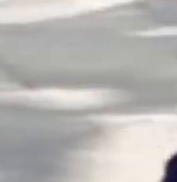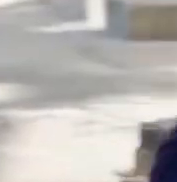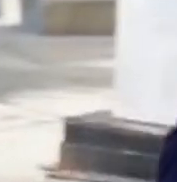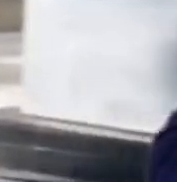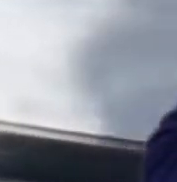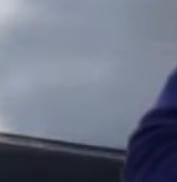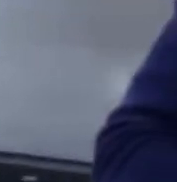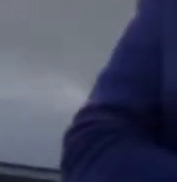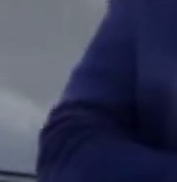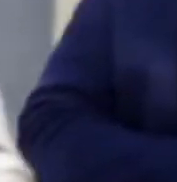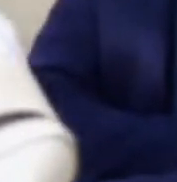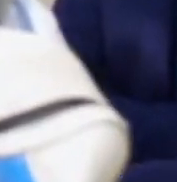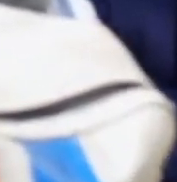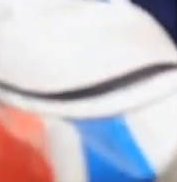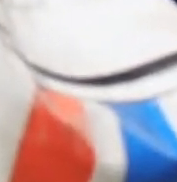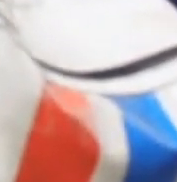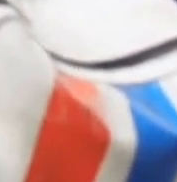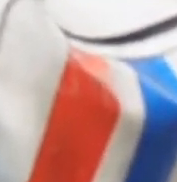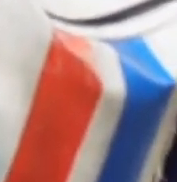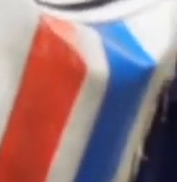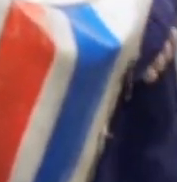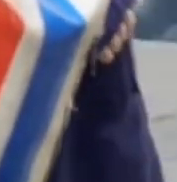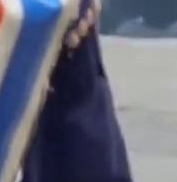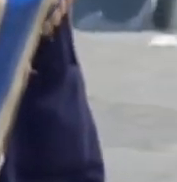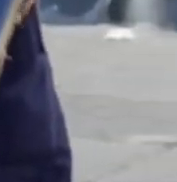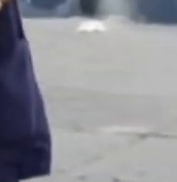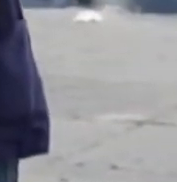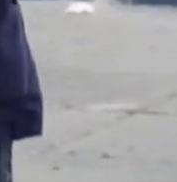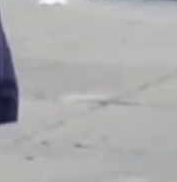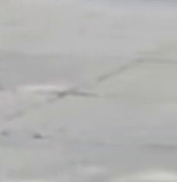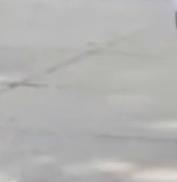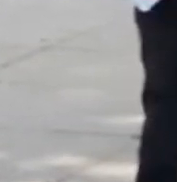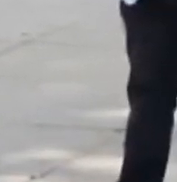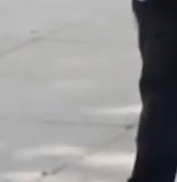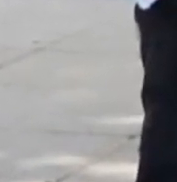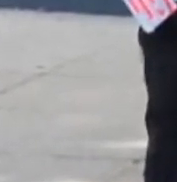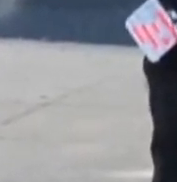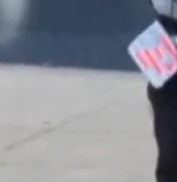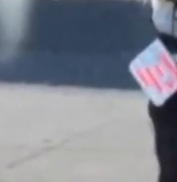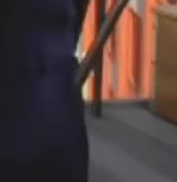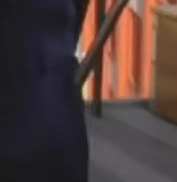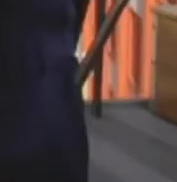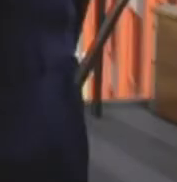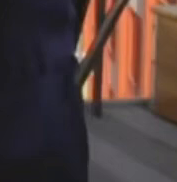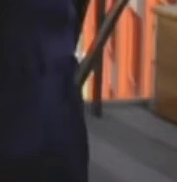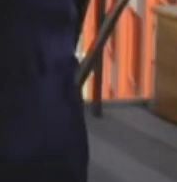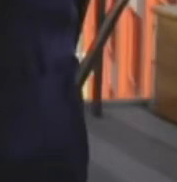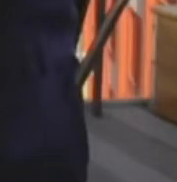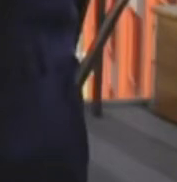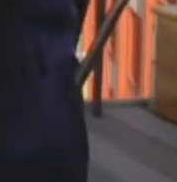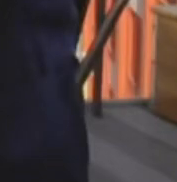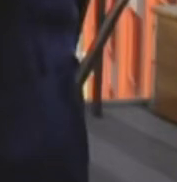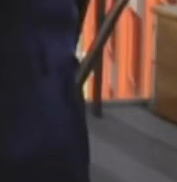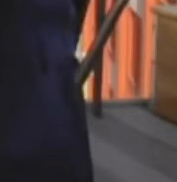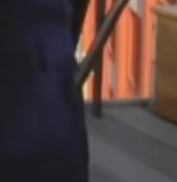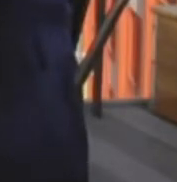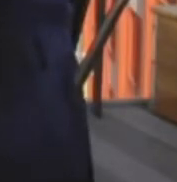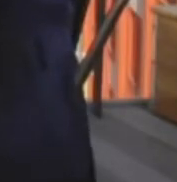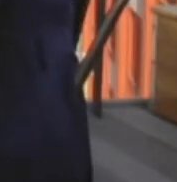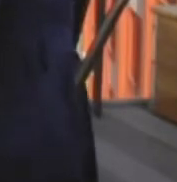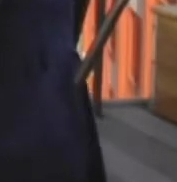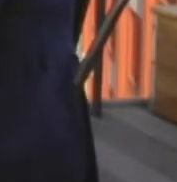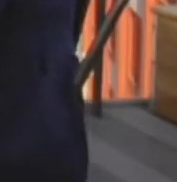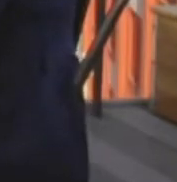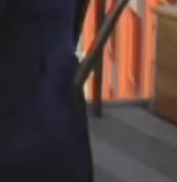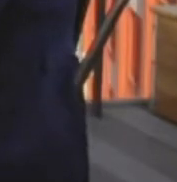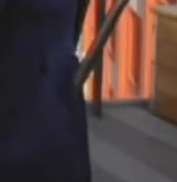¡Gracias por ver el video! Un acto que